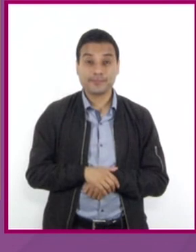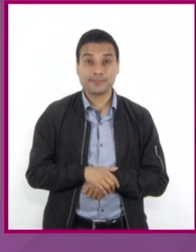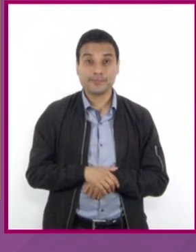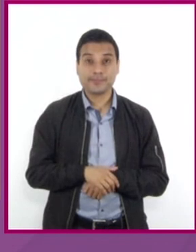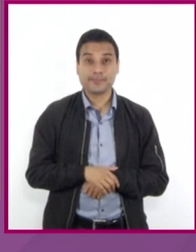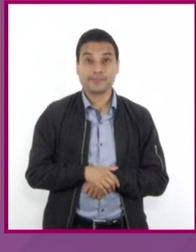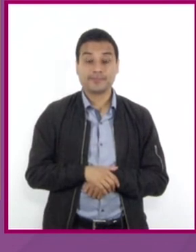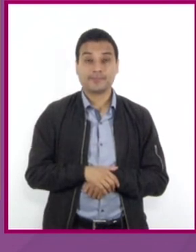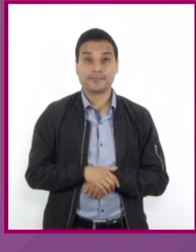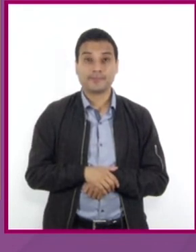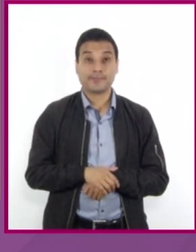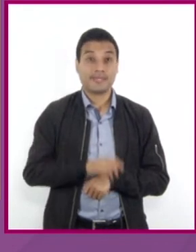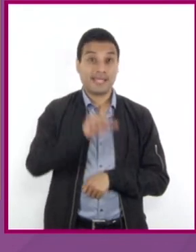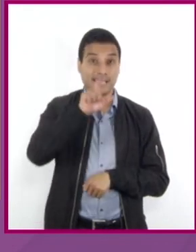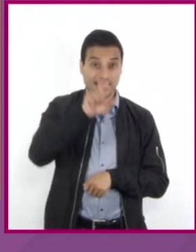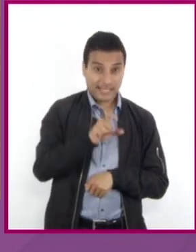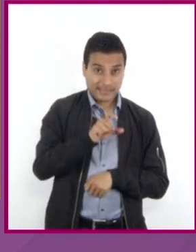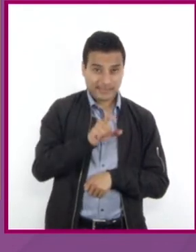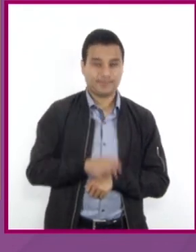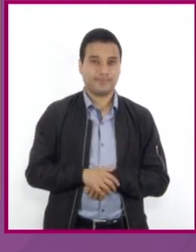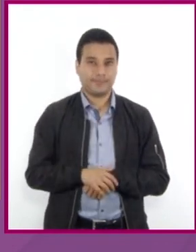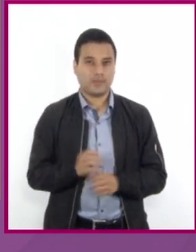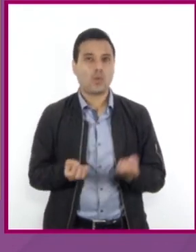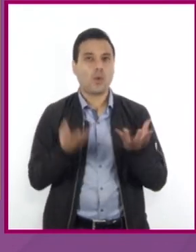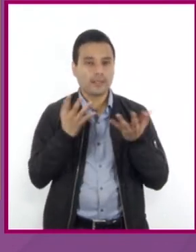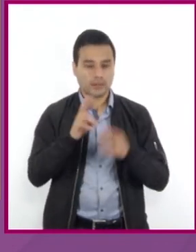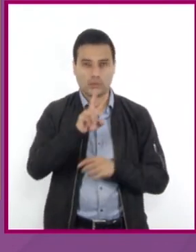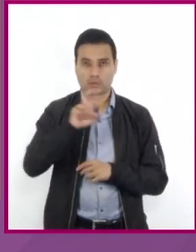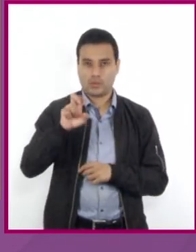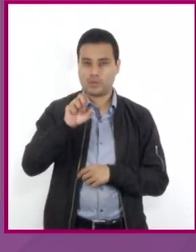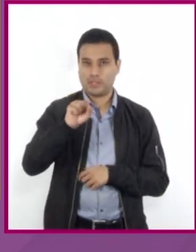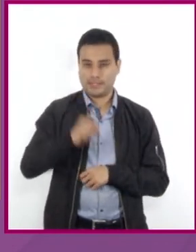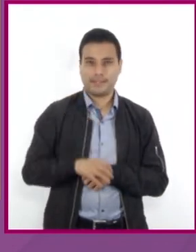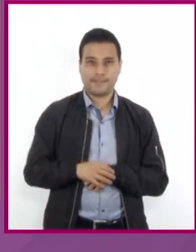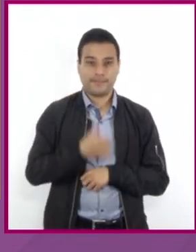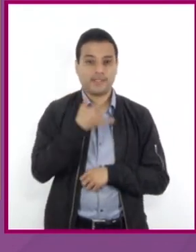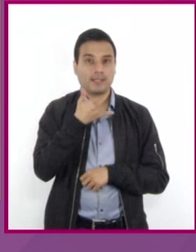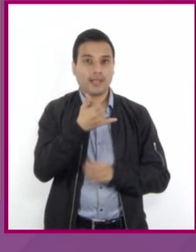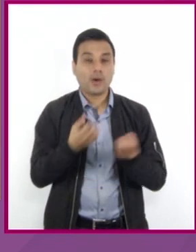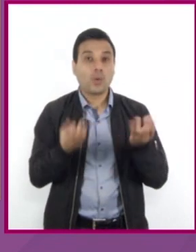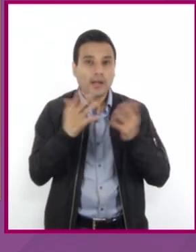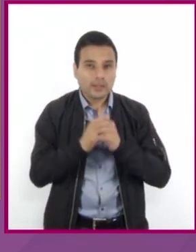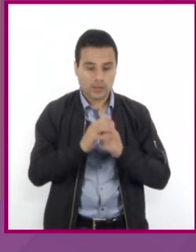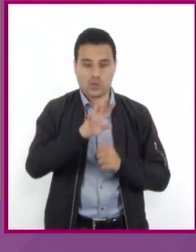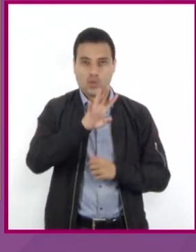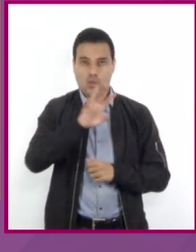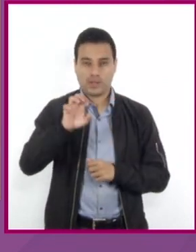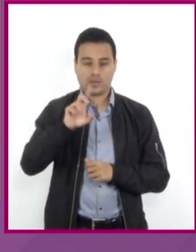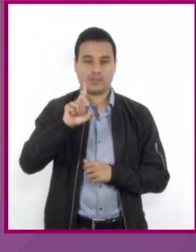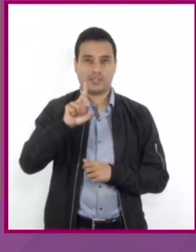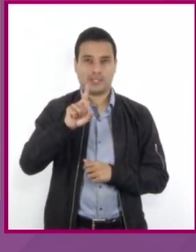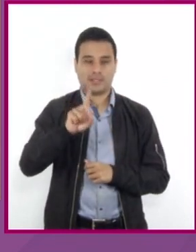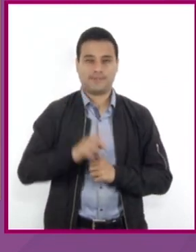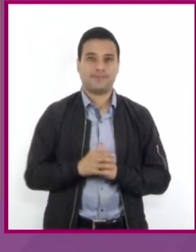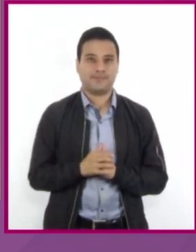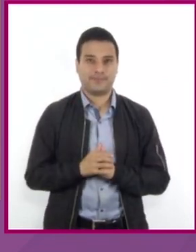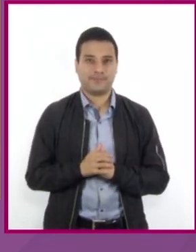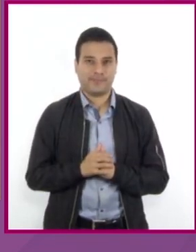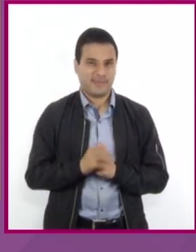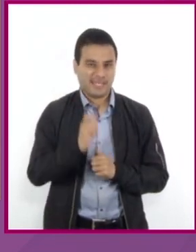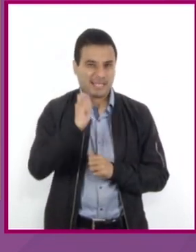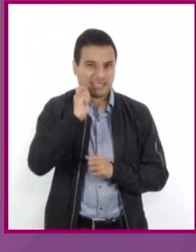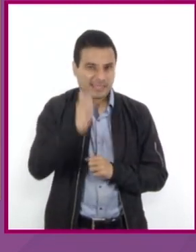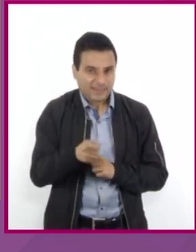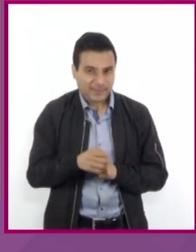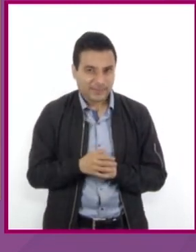X igual a 260 Y igual a 430 por lo tanto